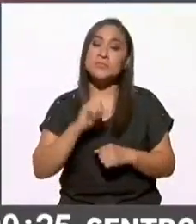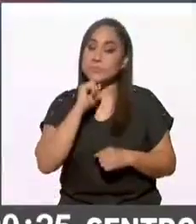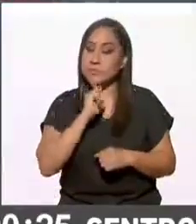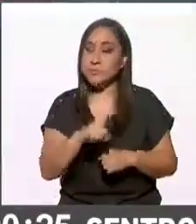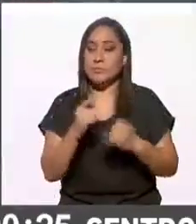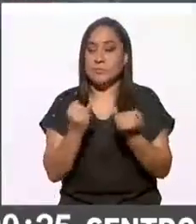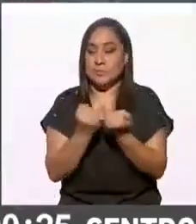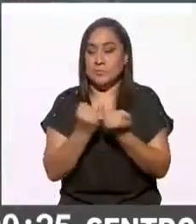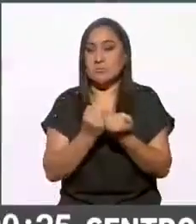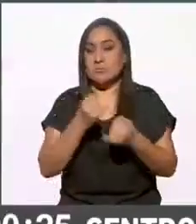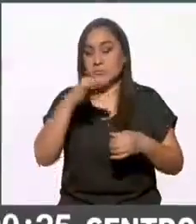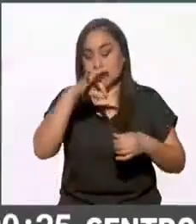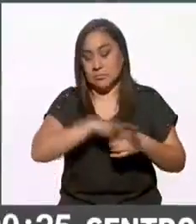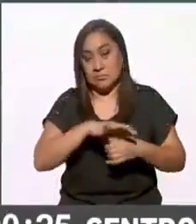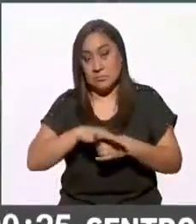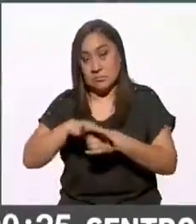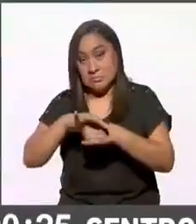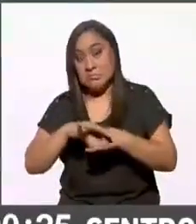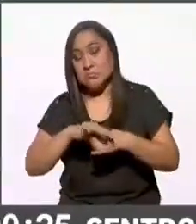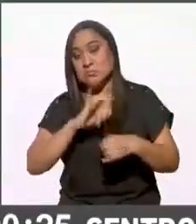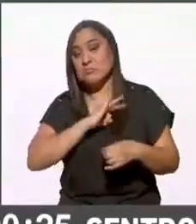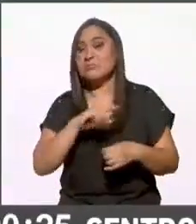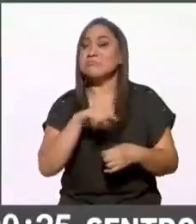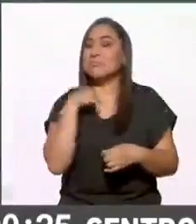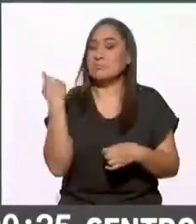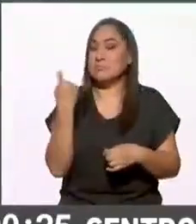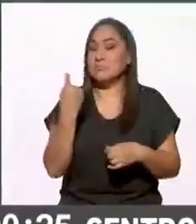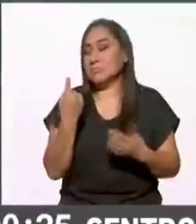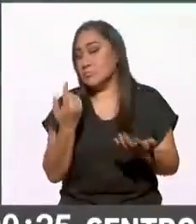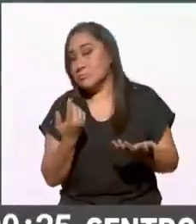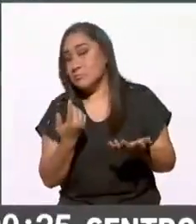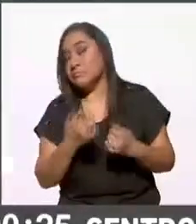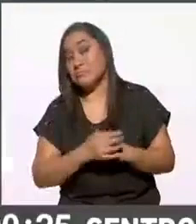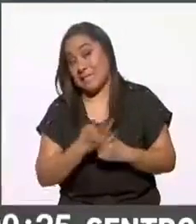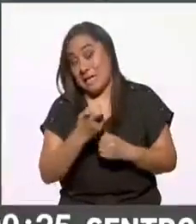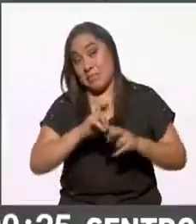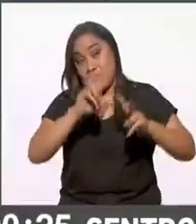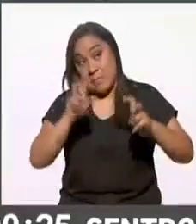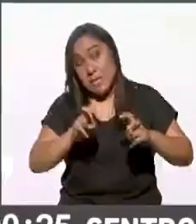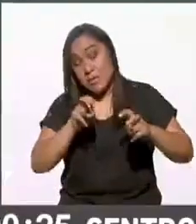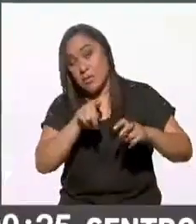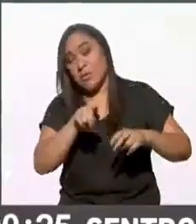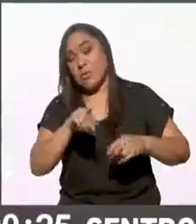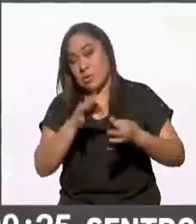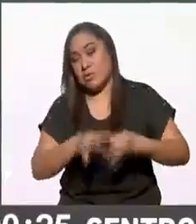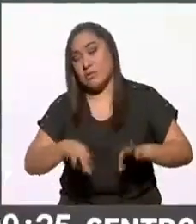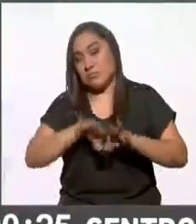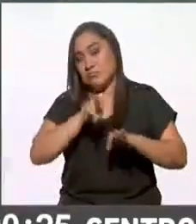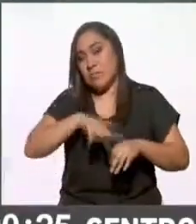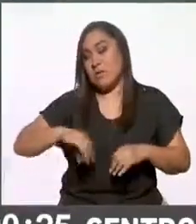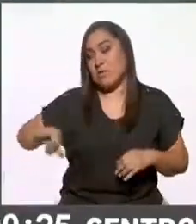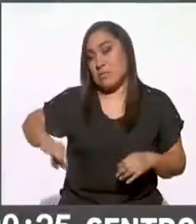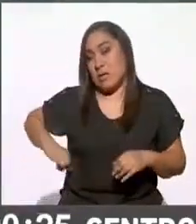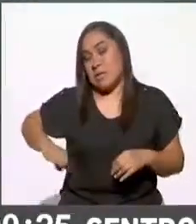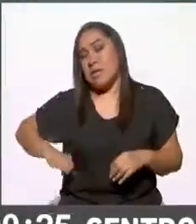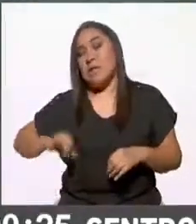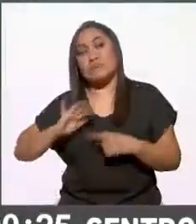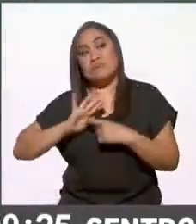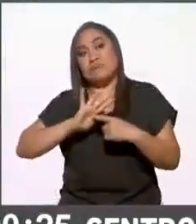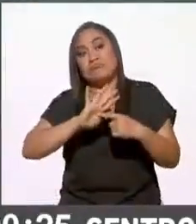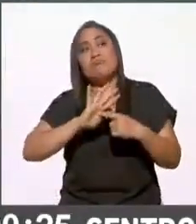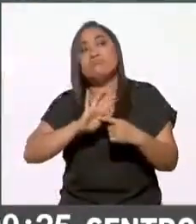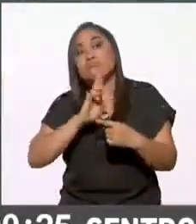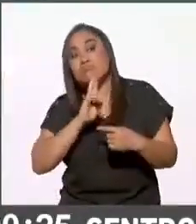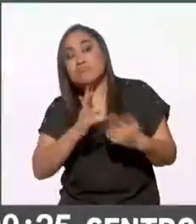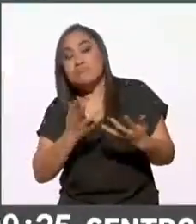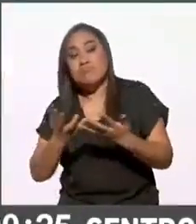los partidos que también van a perder registro ese va a ser otro tema bastante interesante con todos los resultados que ya se están dando hasta el momento no sé